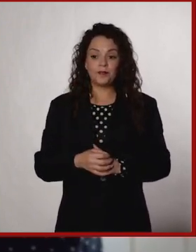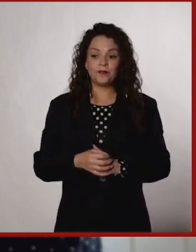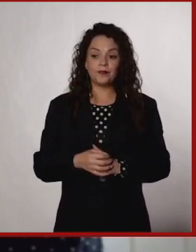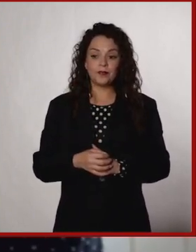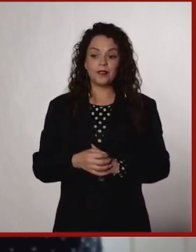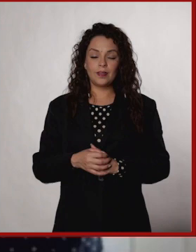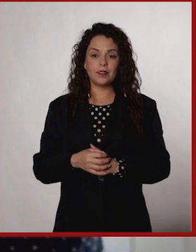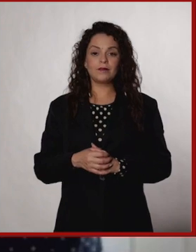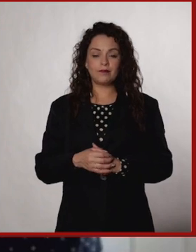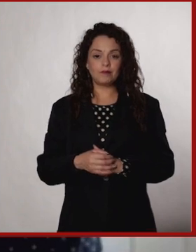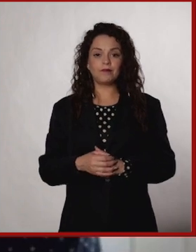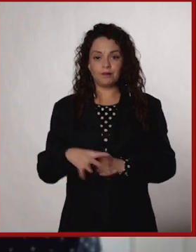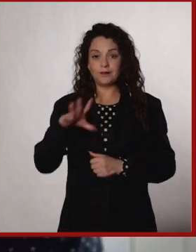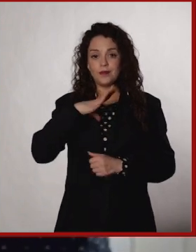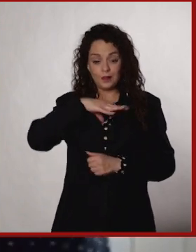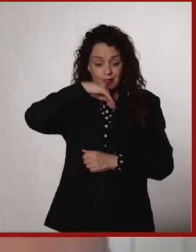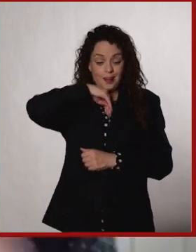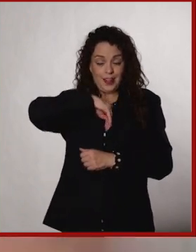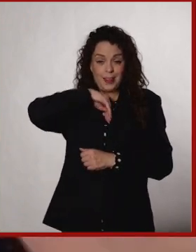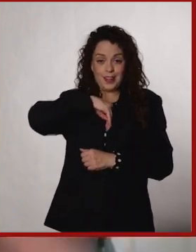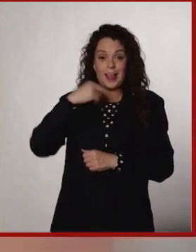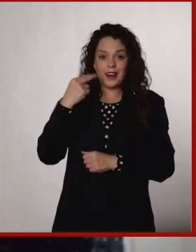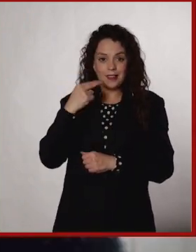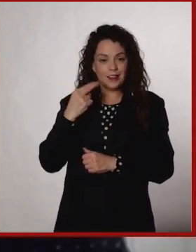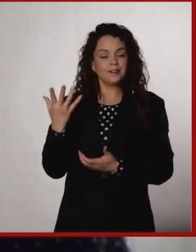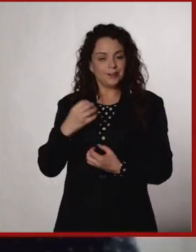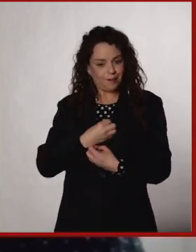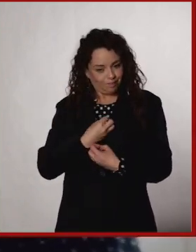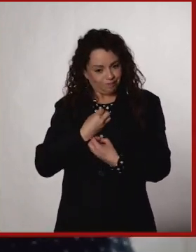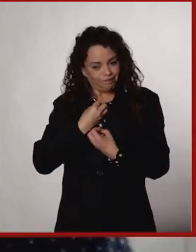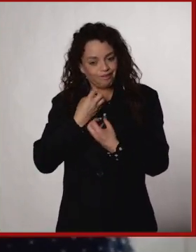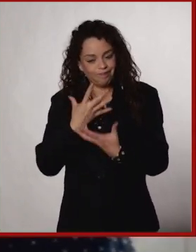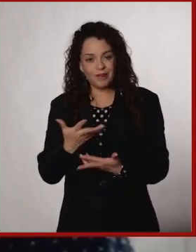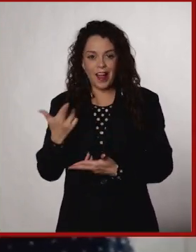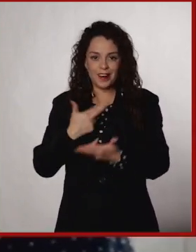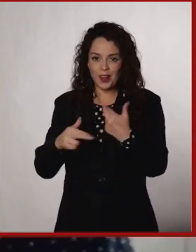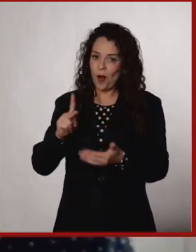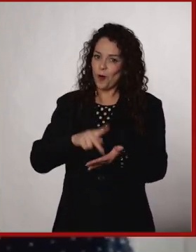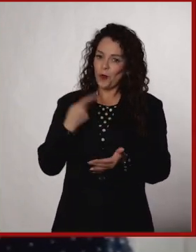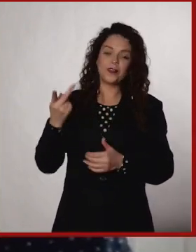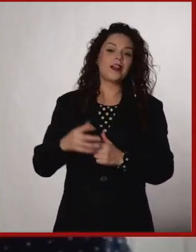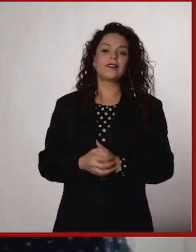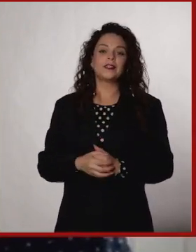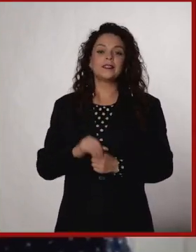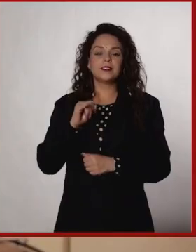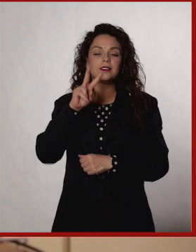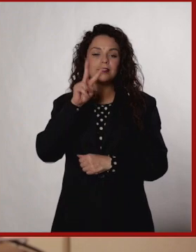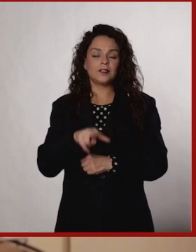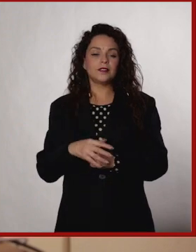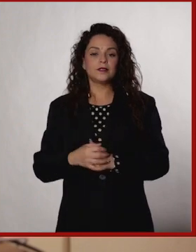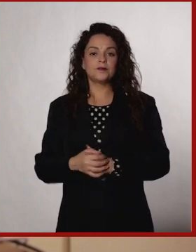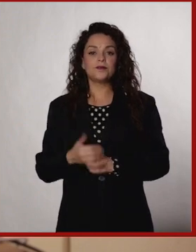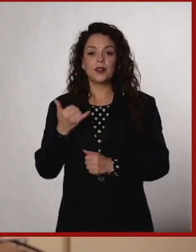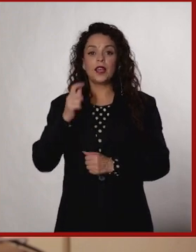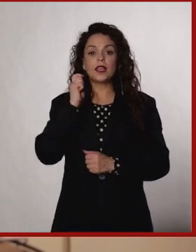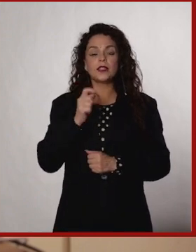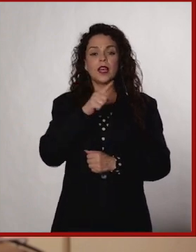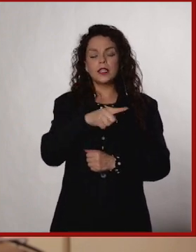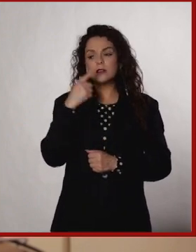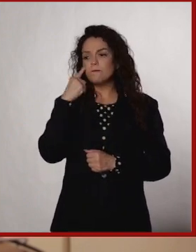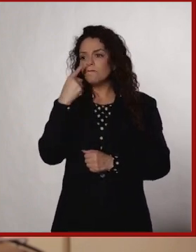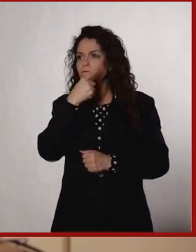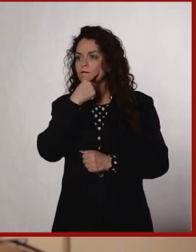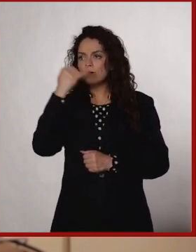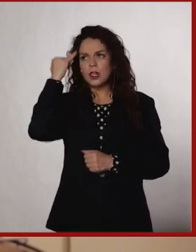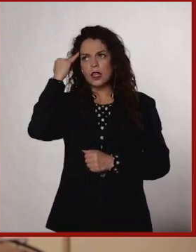la tenemos muy interiorizado. De algún modo hay que sacarlo a la luz otra vez. Exacto. Y hay mucho esta visión